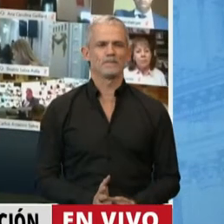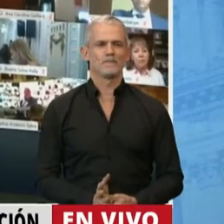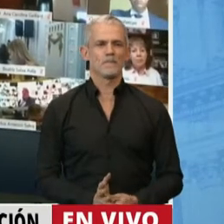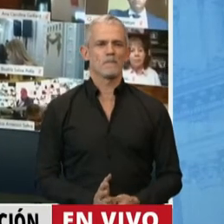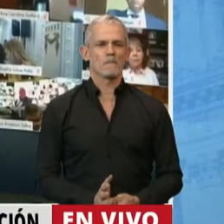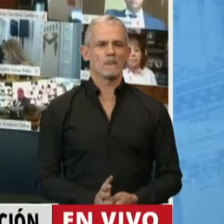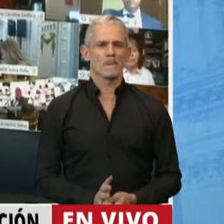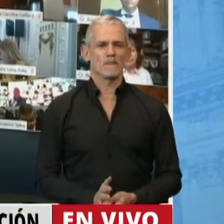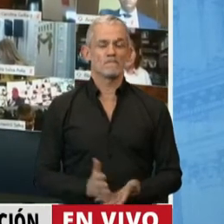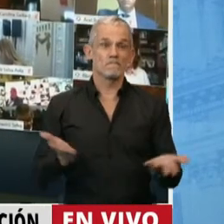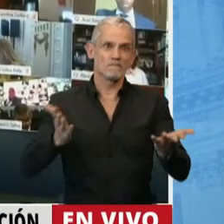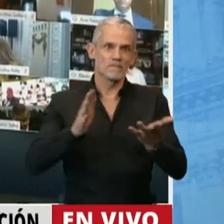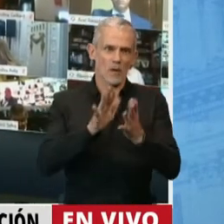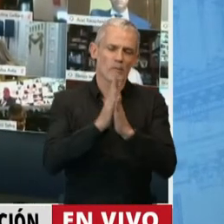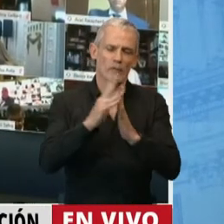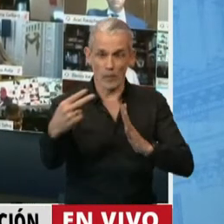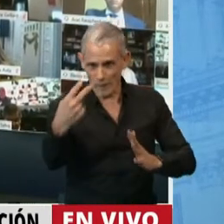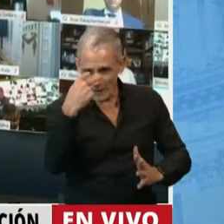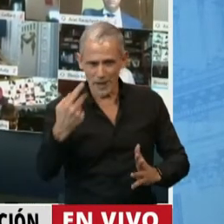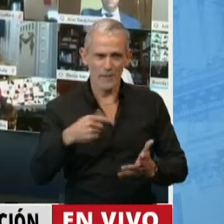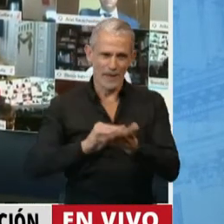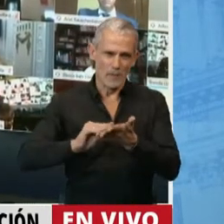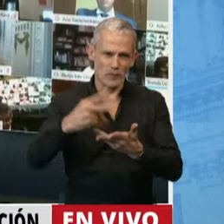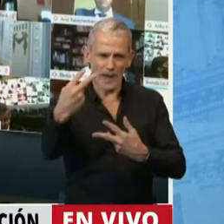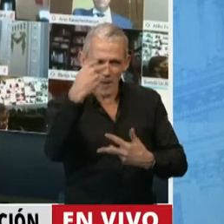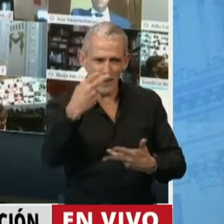Espero que me mire, diputada. Sí, lo miro, lo miro bien.